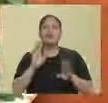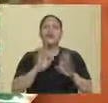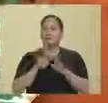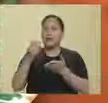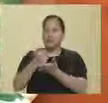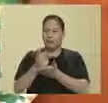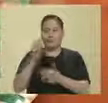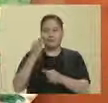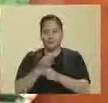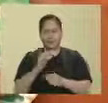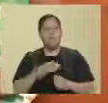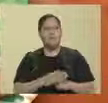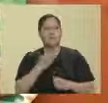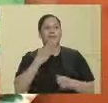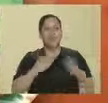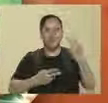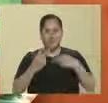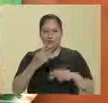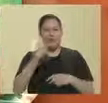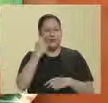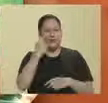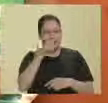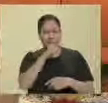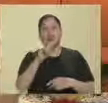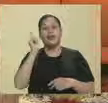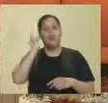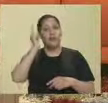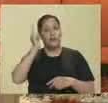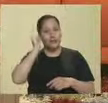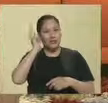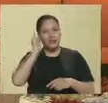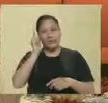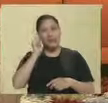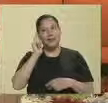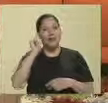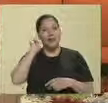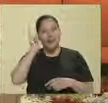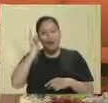resolver. Bienvenido. Fíjate que esto de los dolores de cabeza, ojalá hicieran así.